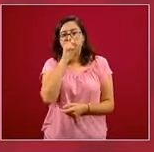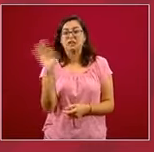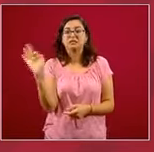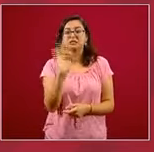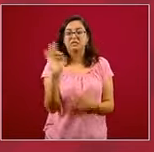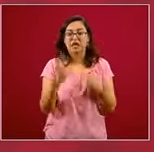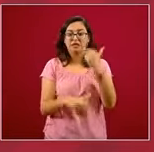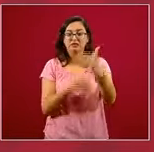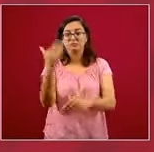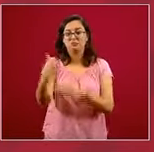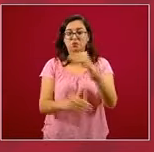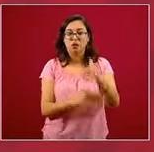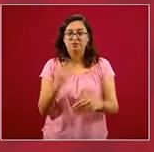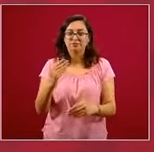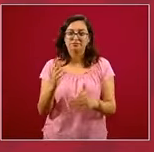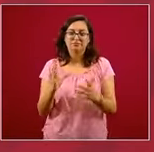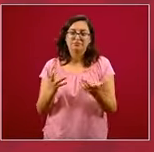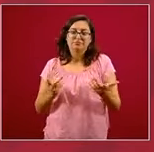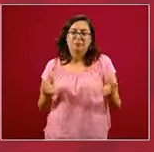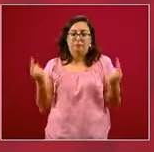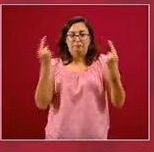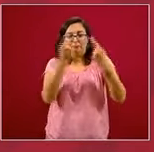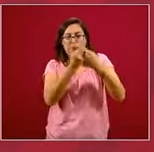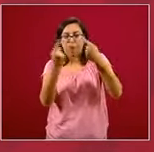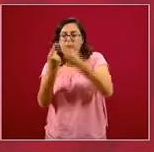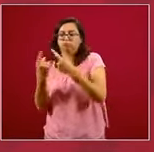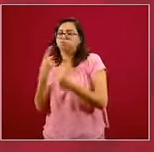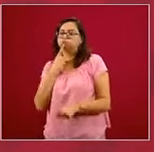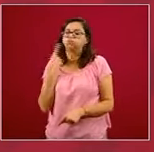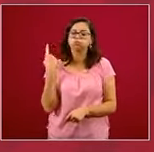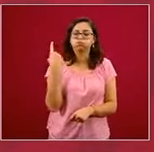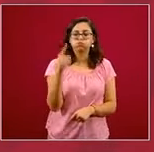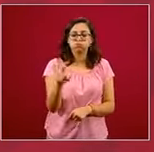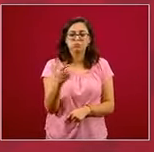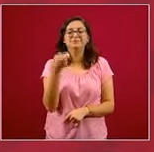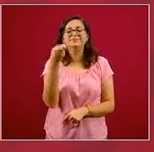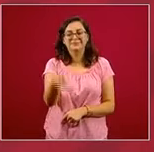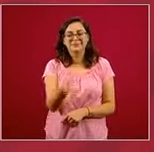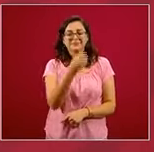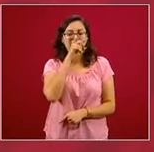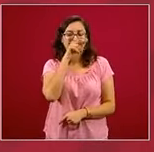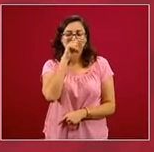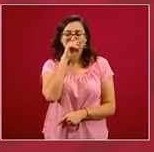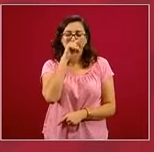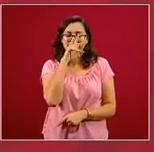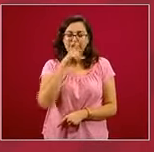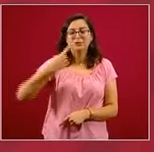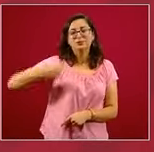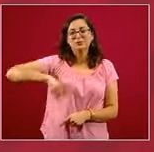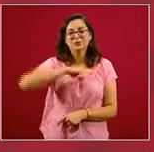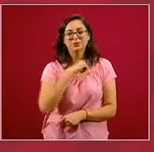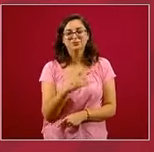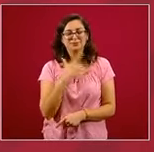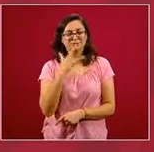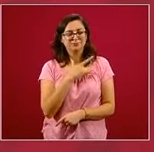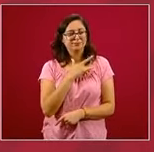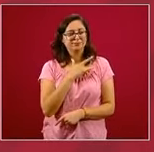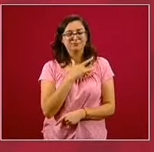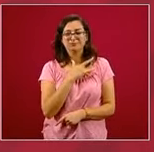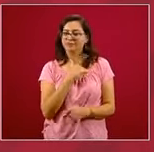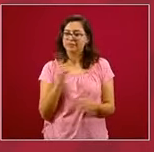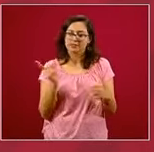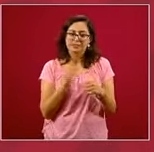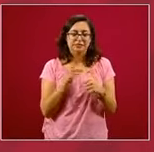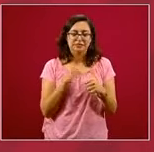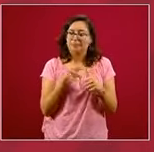impugnados jurídicamente. Hay algunas preocupaciones respecto a eso y consideramos que sería saludable para el interés